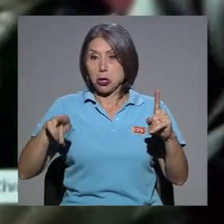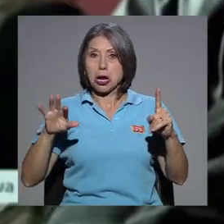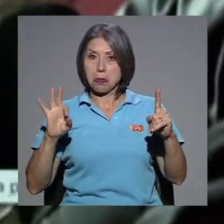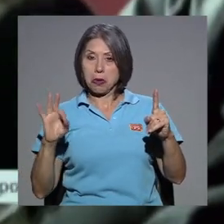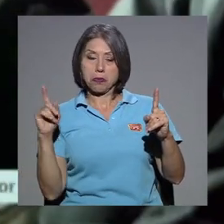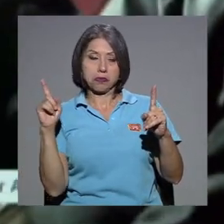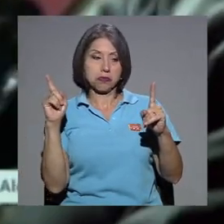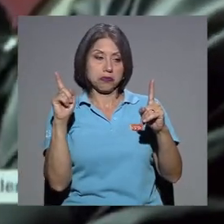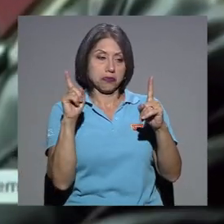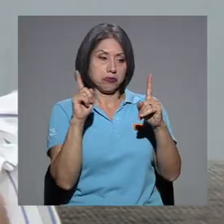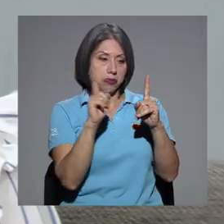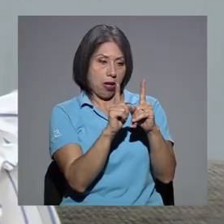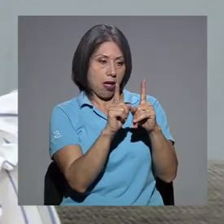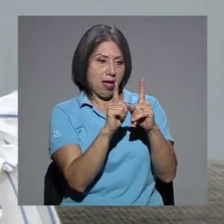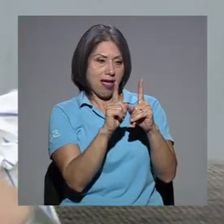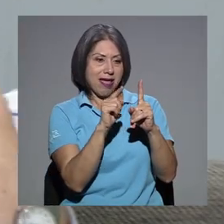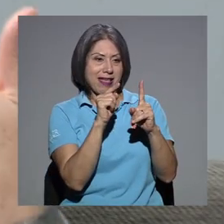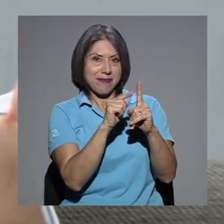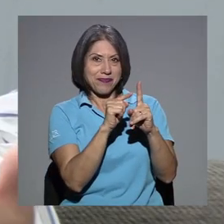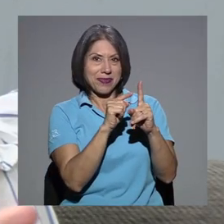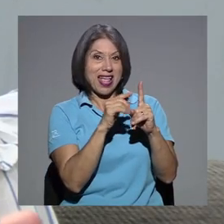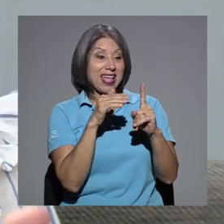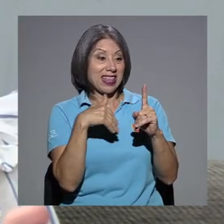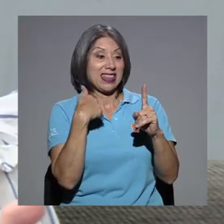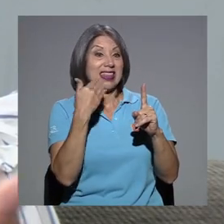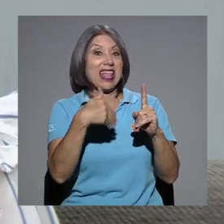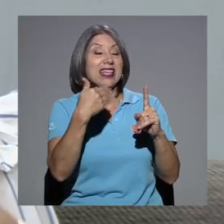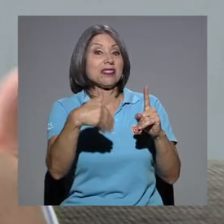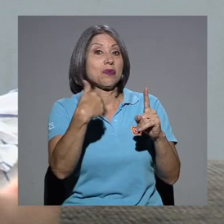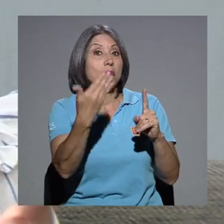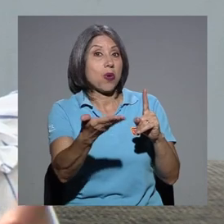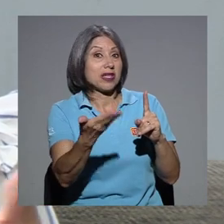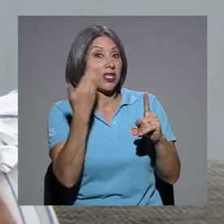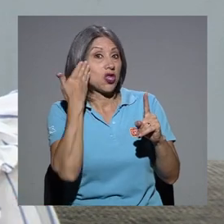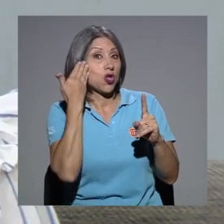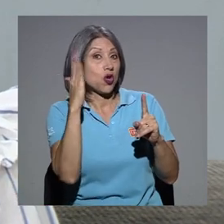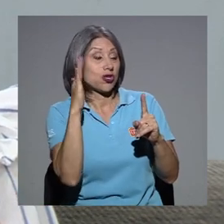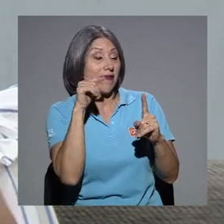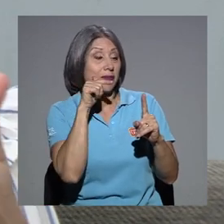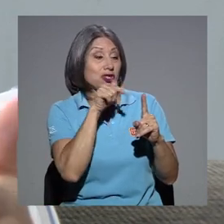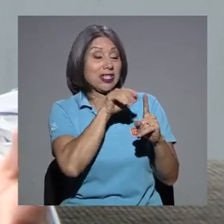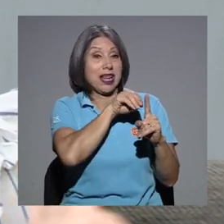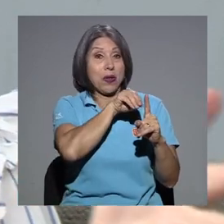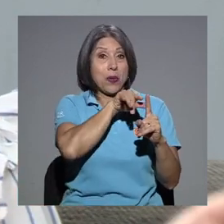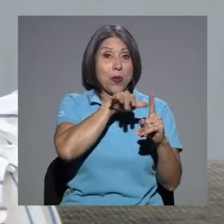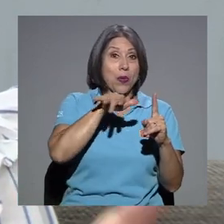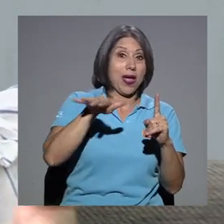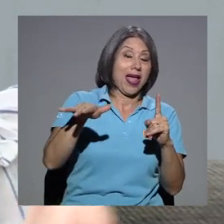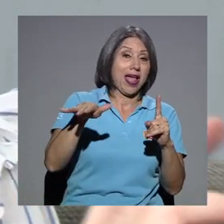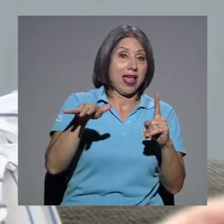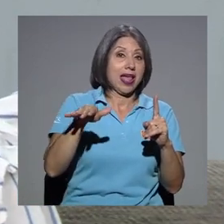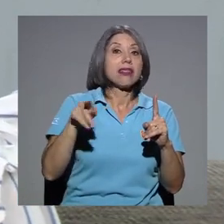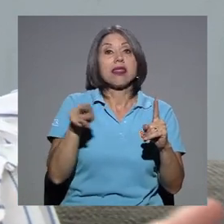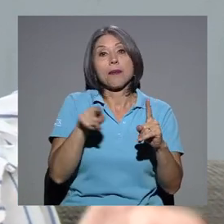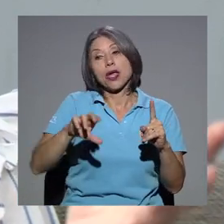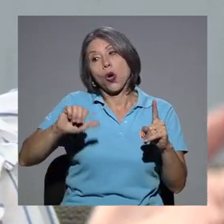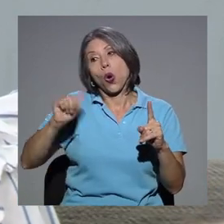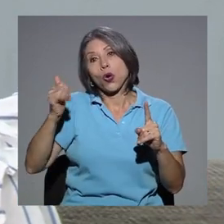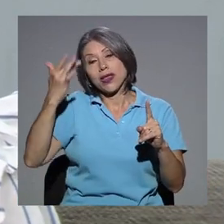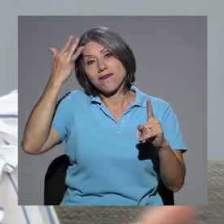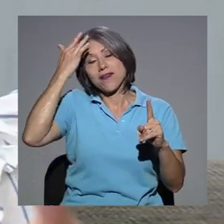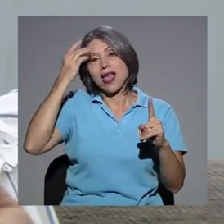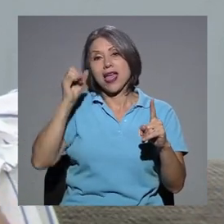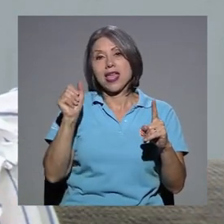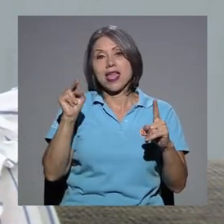se sabe si las personas que tienen el virus y no tienen síntomas lo pueden pasar. Que influenza, que es otro virus respiratorio,